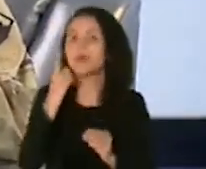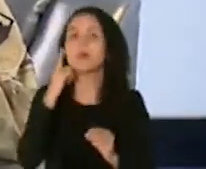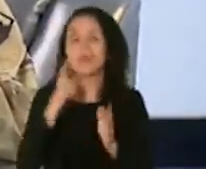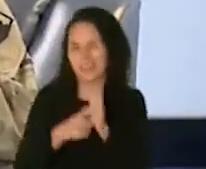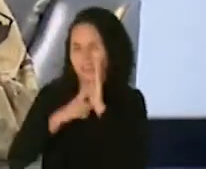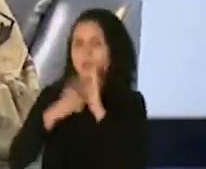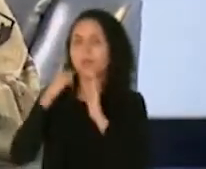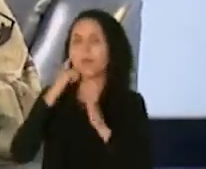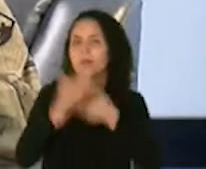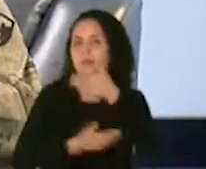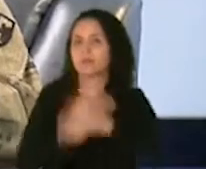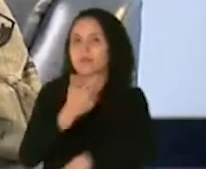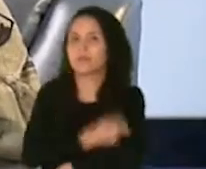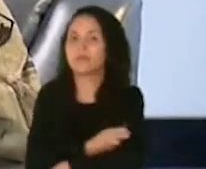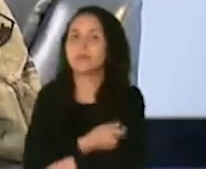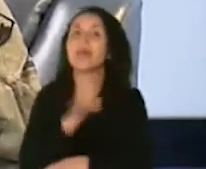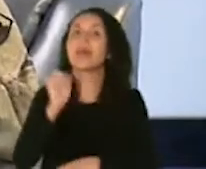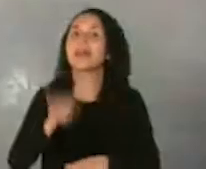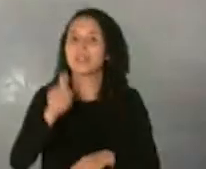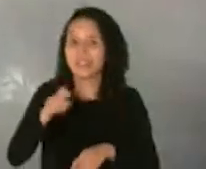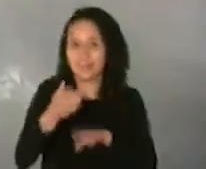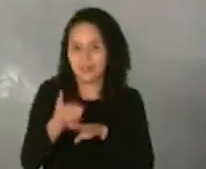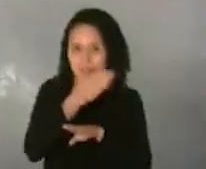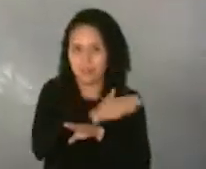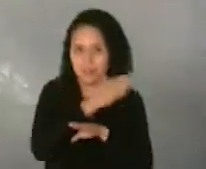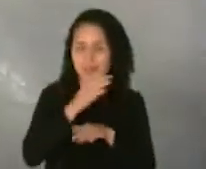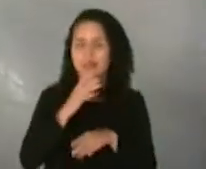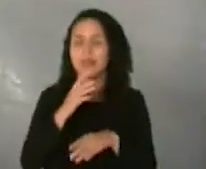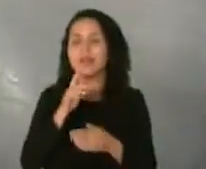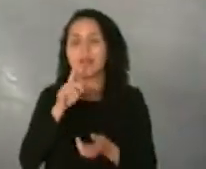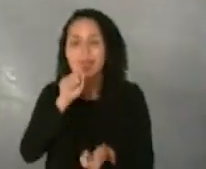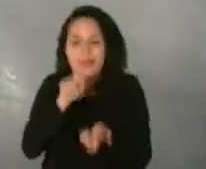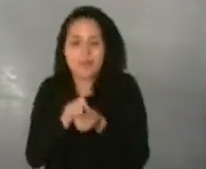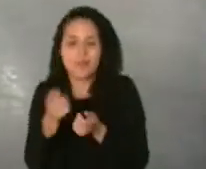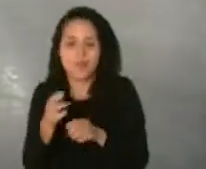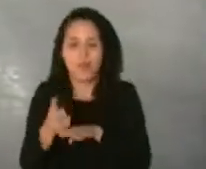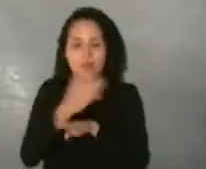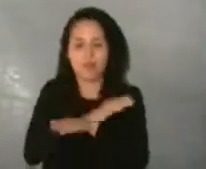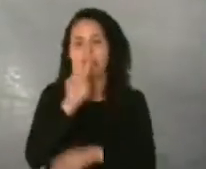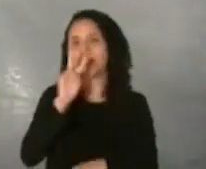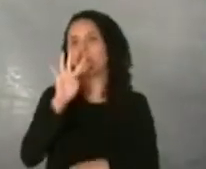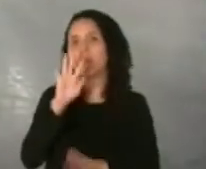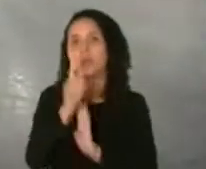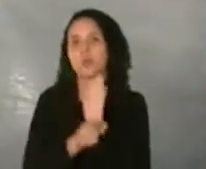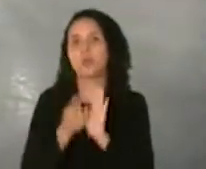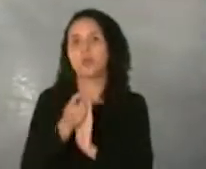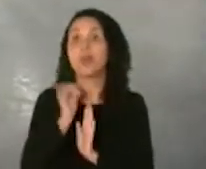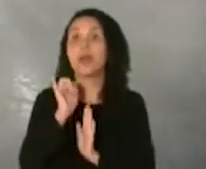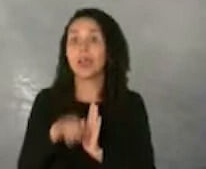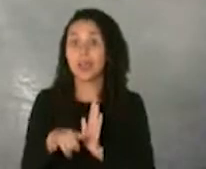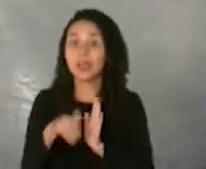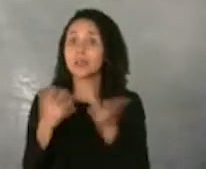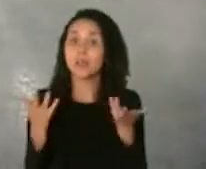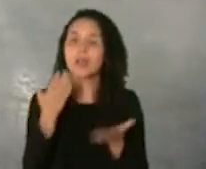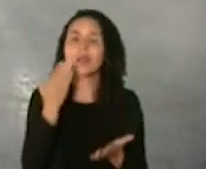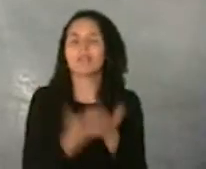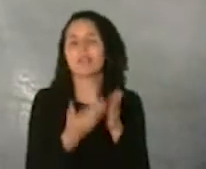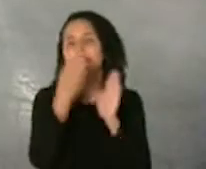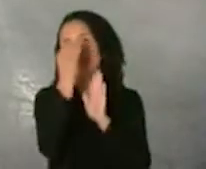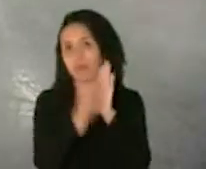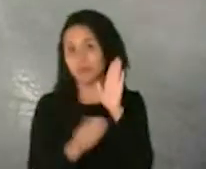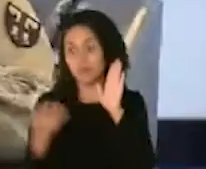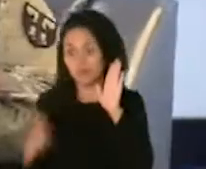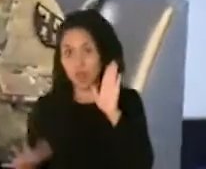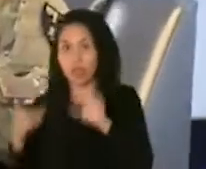proceso de vacunación. Eso hay que hacerlo en o antes de 24 horas. Eso genera varias cosas. El informe de que usted ha sido vacunado